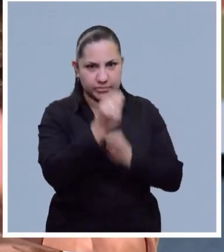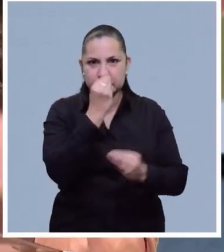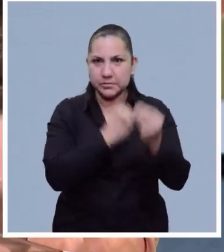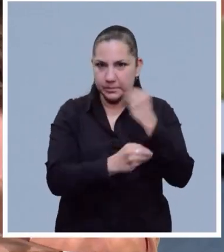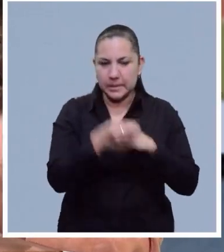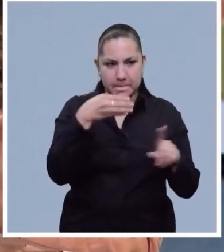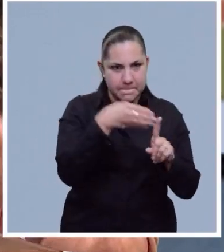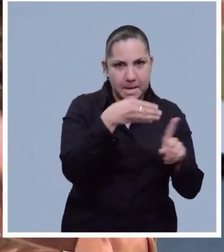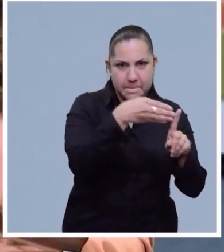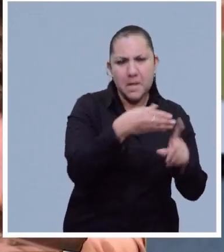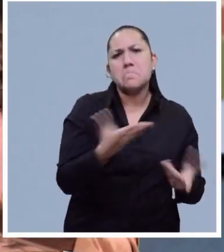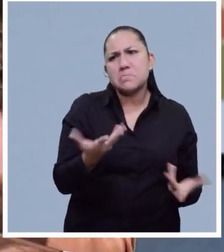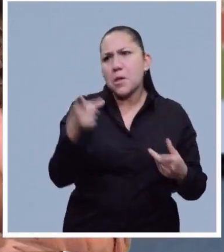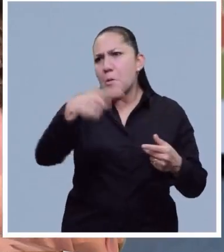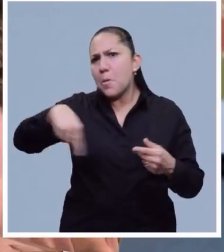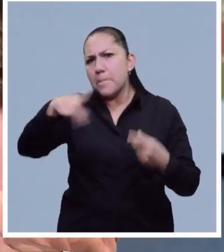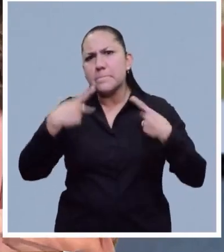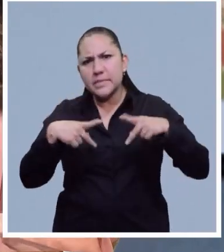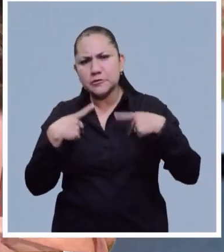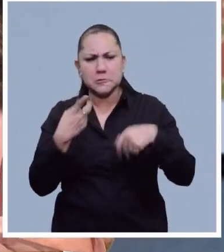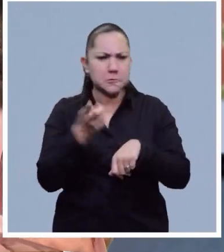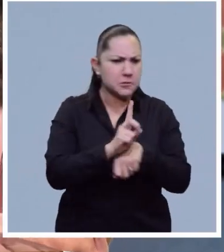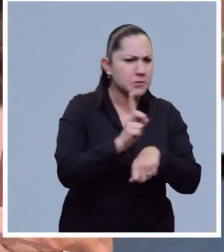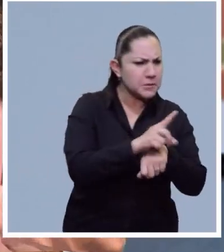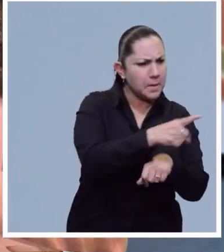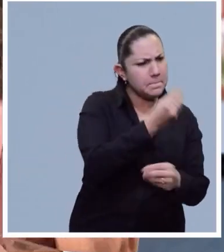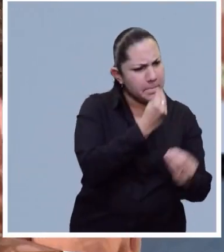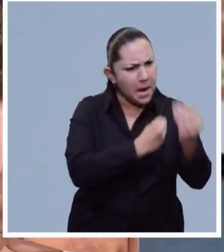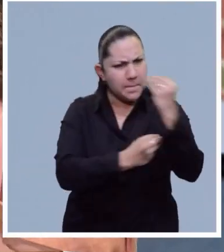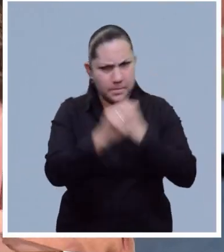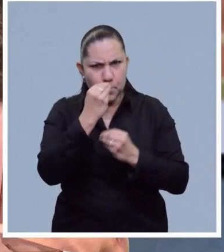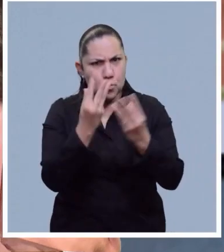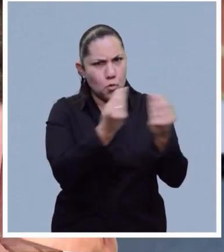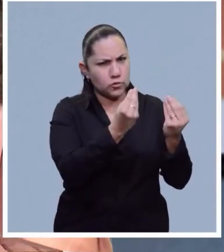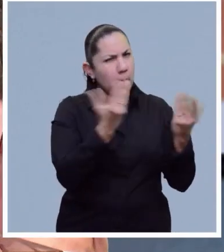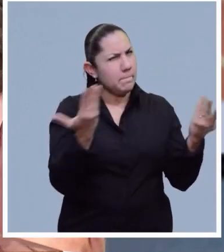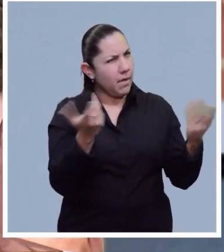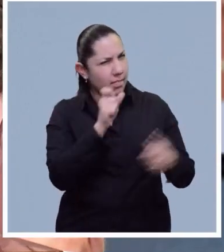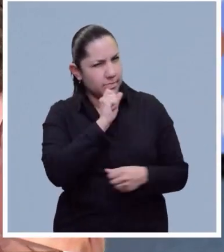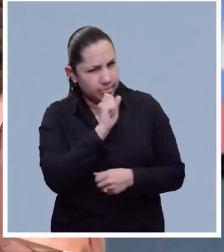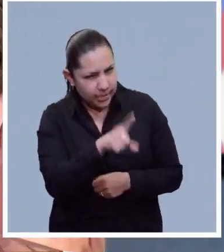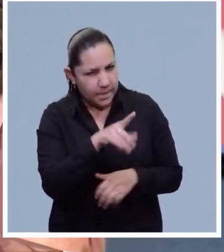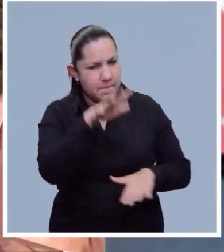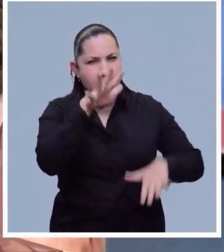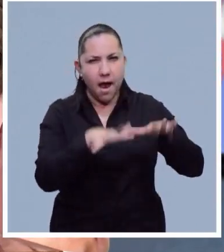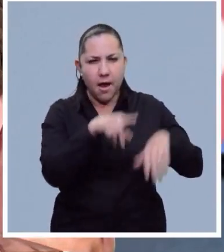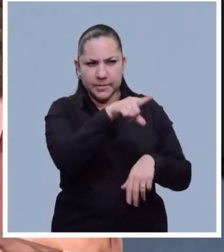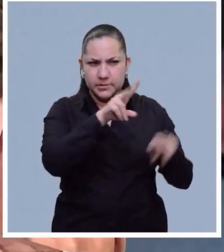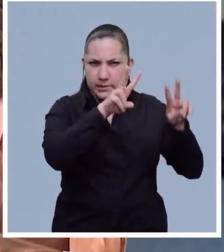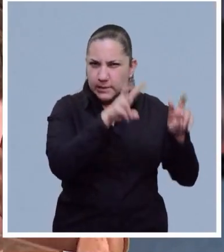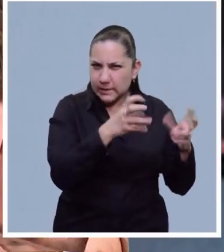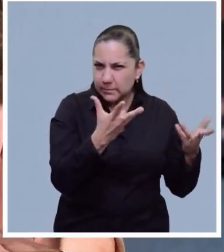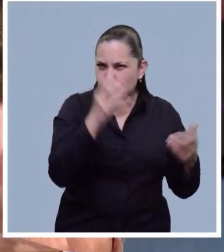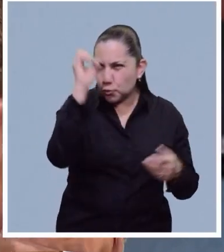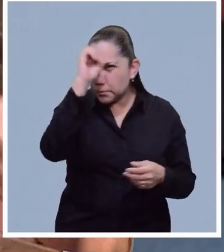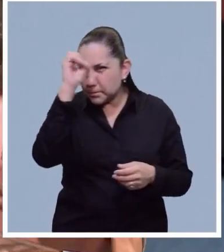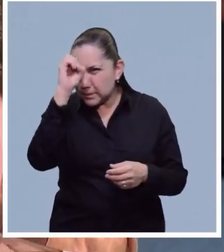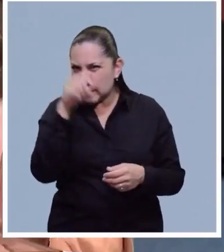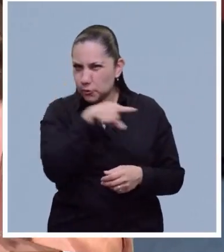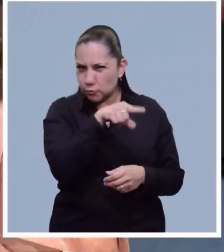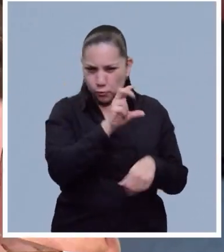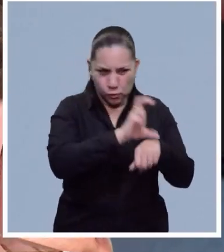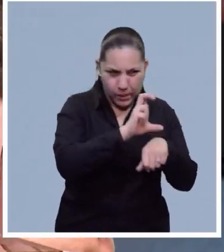presente en la dieta diaria de muchas personas, este alimento también ha sido motivo de controversia, pues mucho se ha hablado acerca de su valor nutricional,